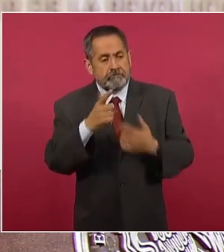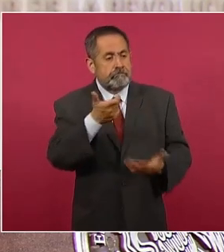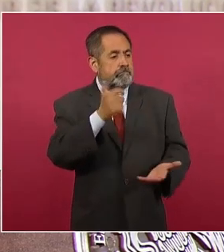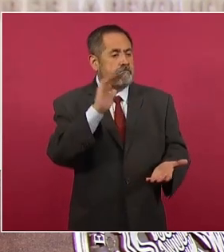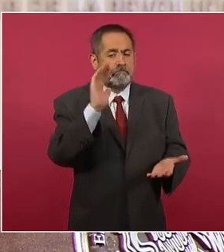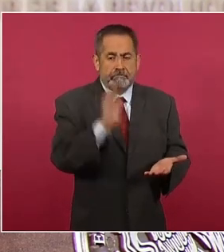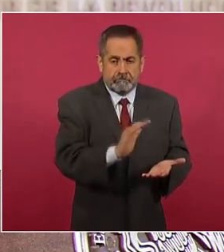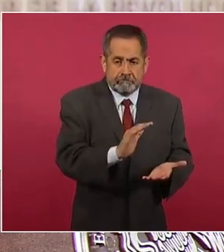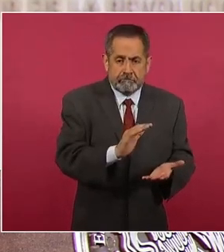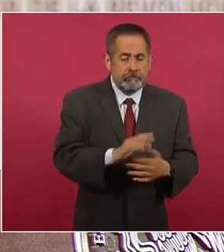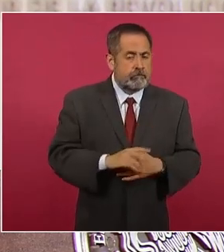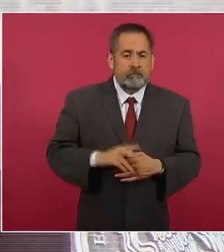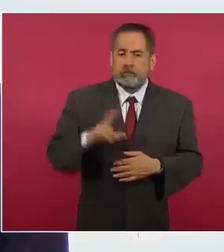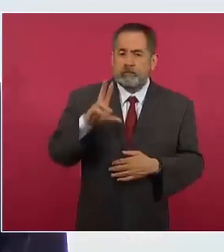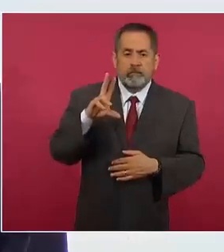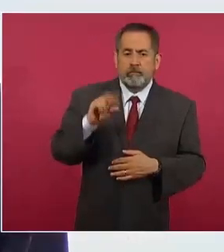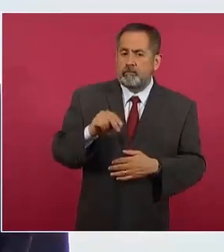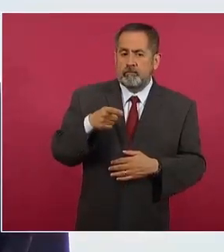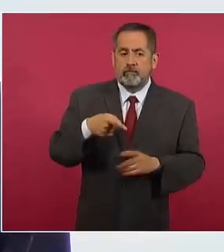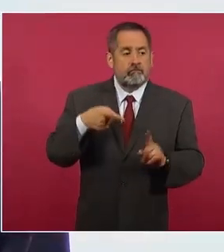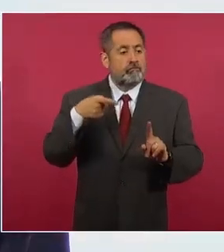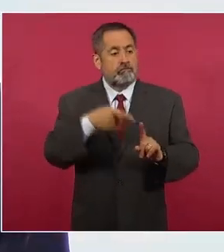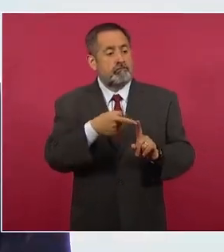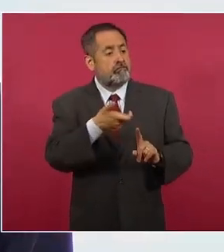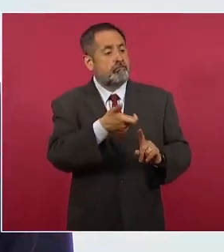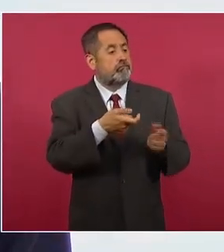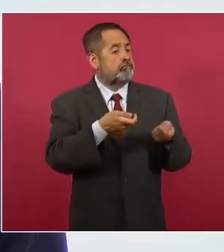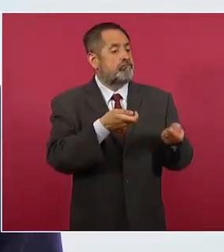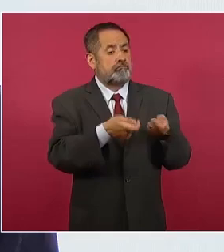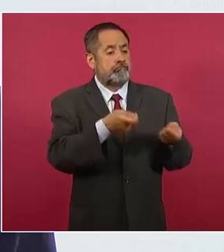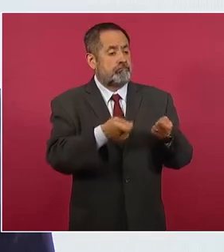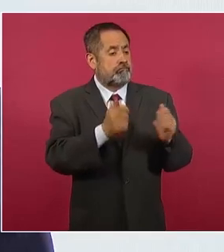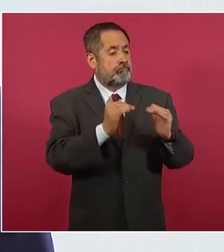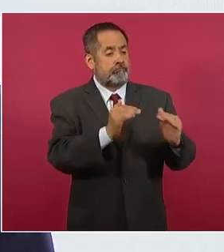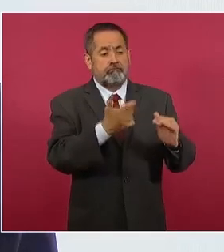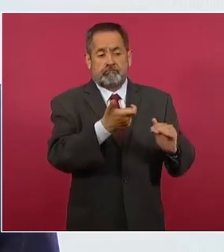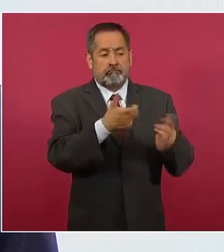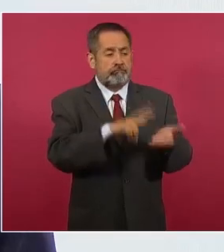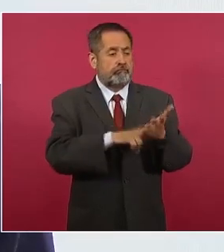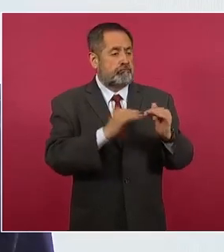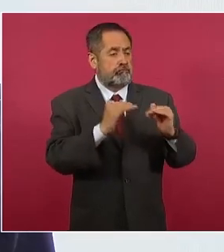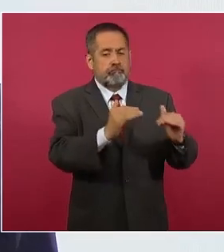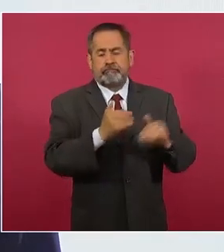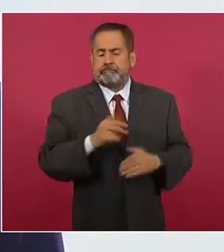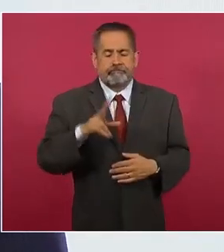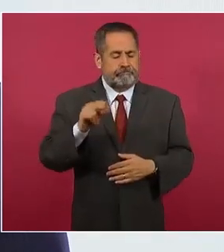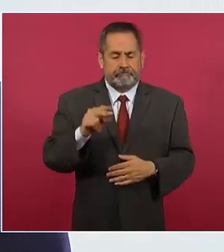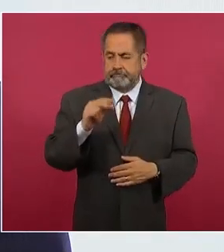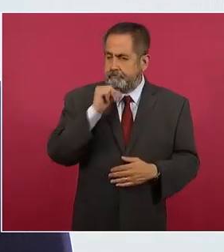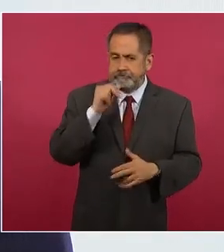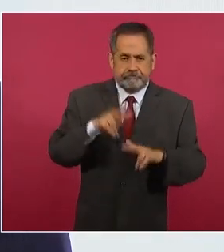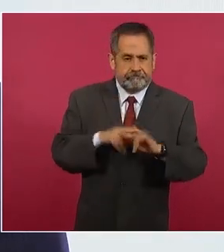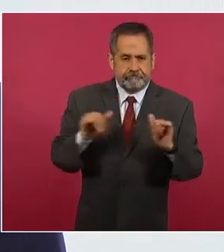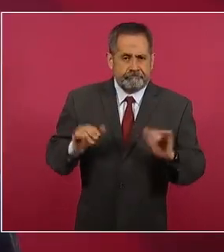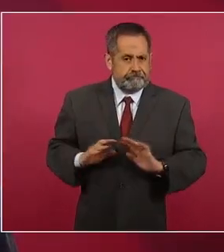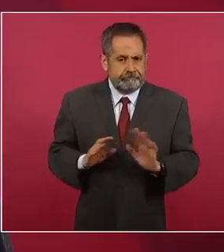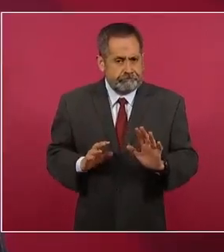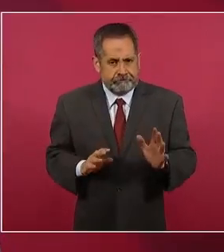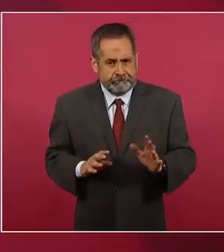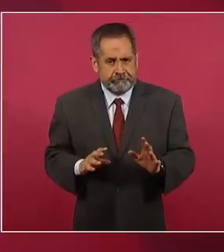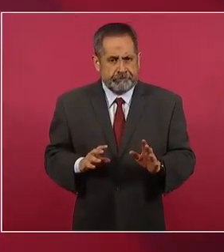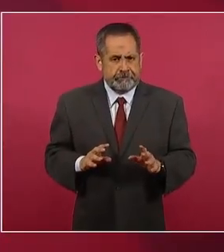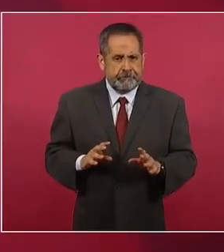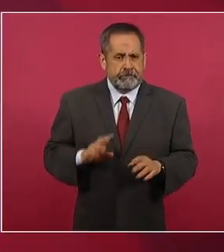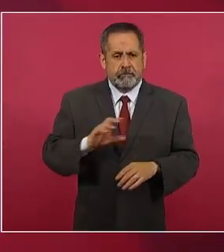costos. No estamos incidiendo sobre programas de control de precios ni de ninguna otra